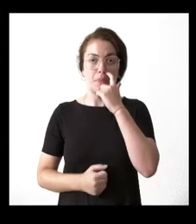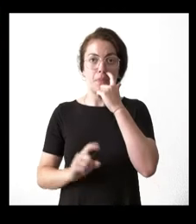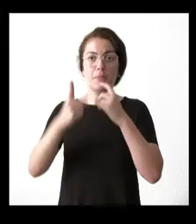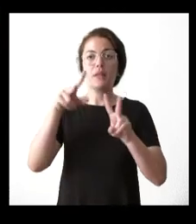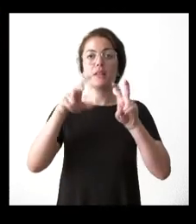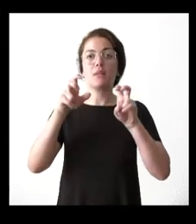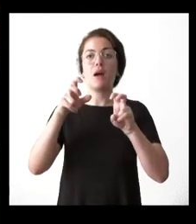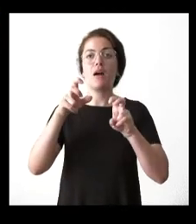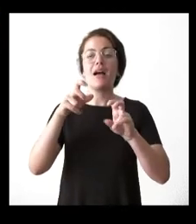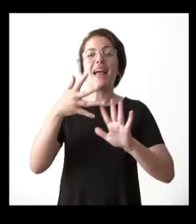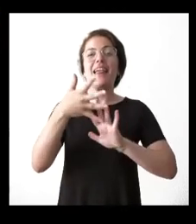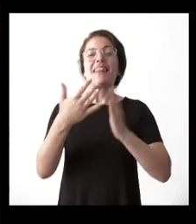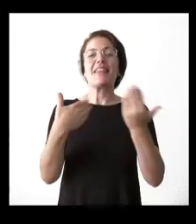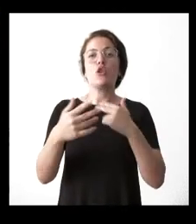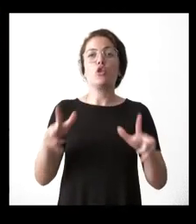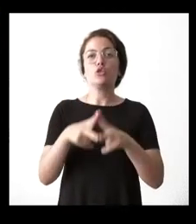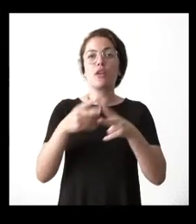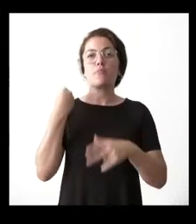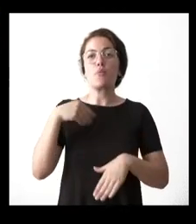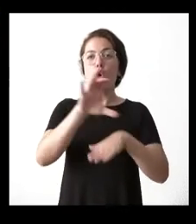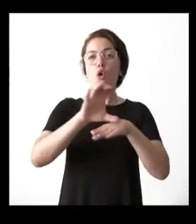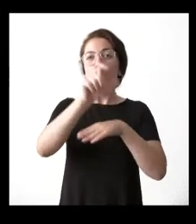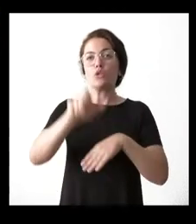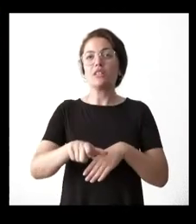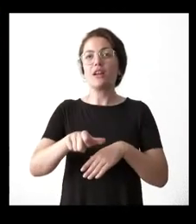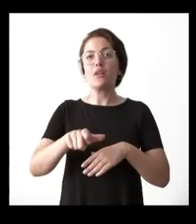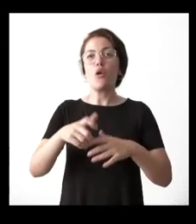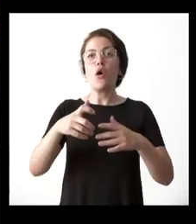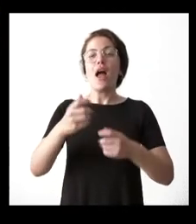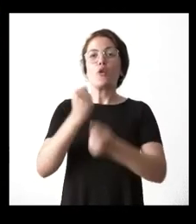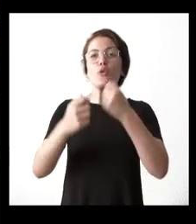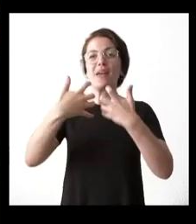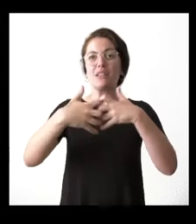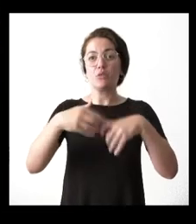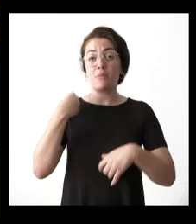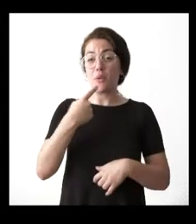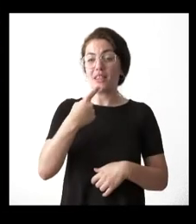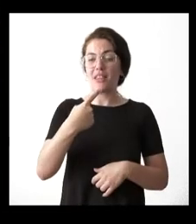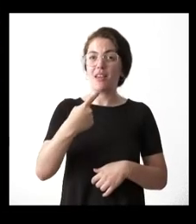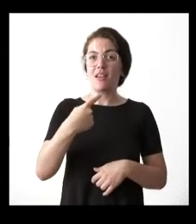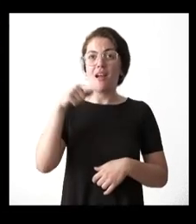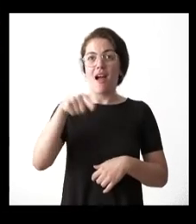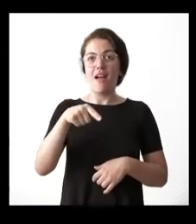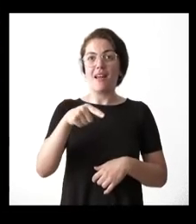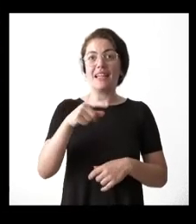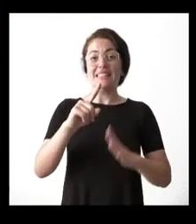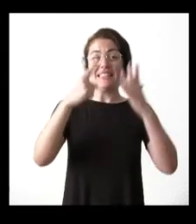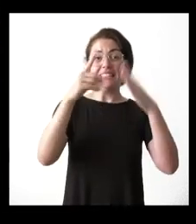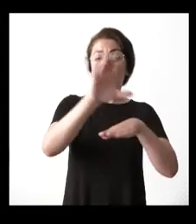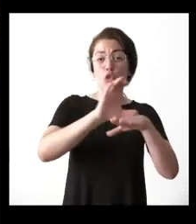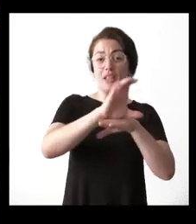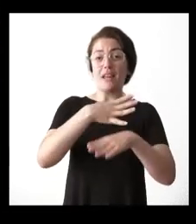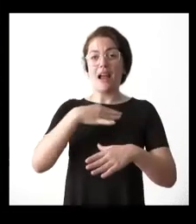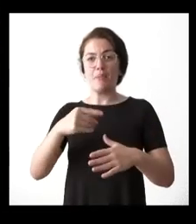de empleo e industria anunciaba el otro día que se iban a renegociar en las mesas de las seis consejerías los acuerdos alcanzados